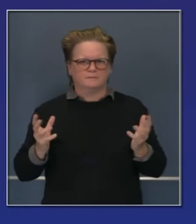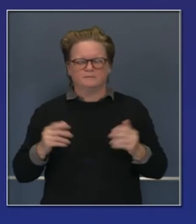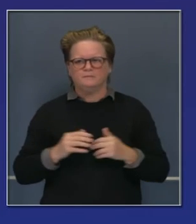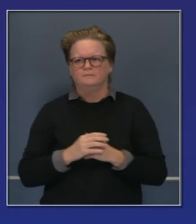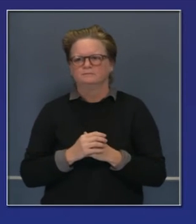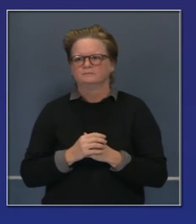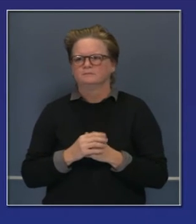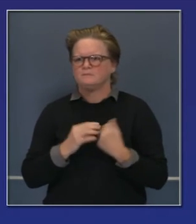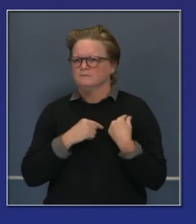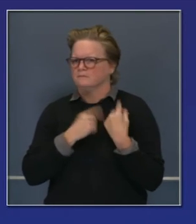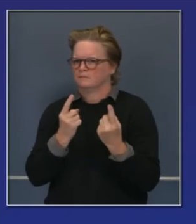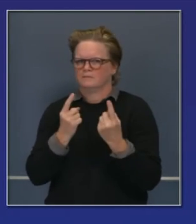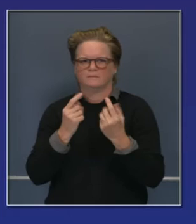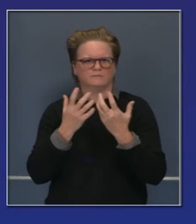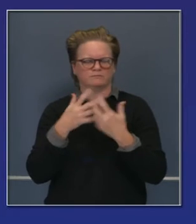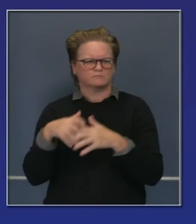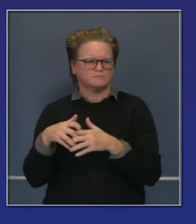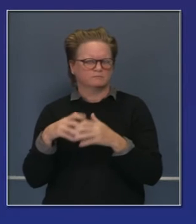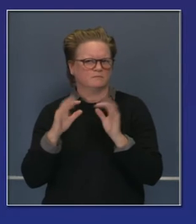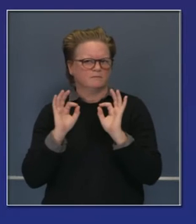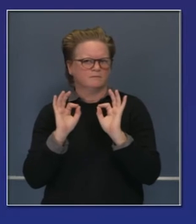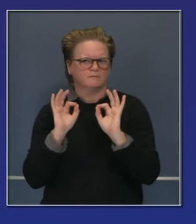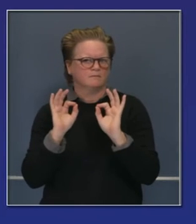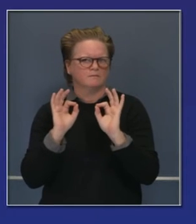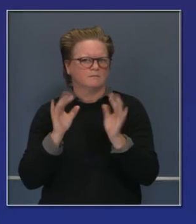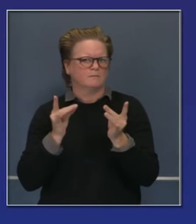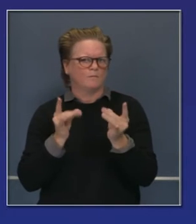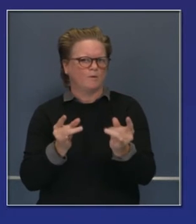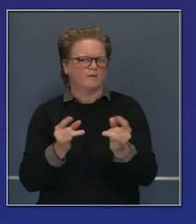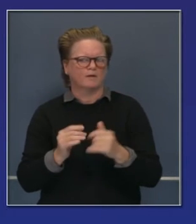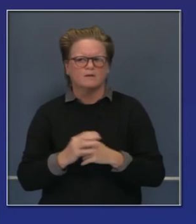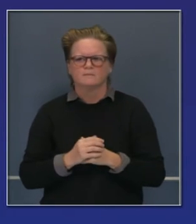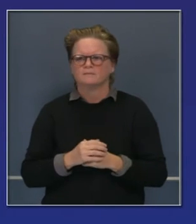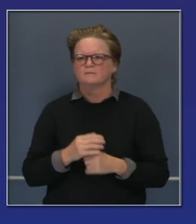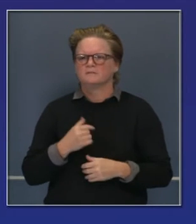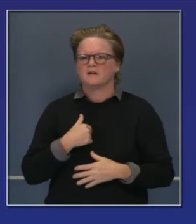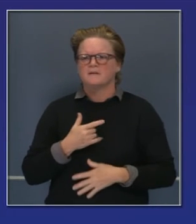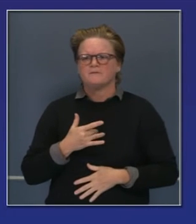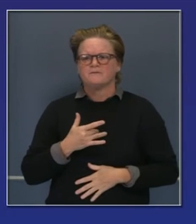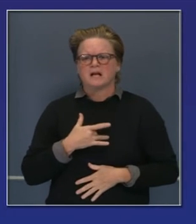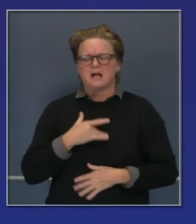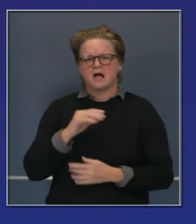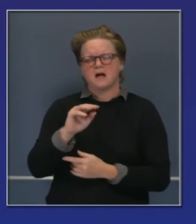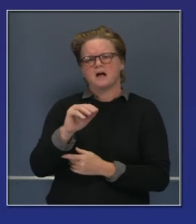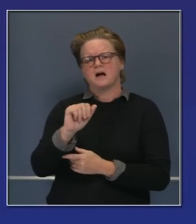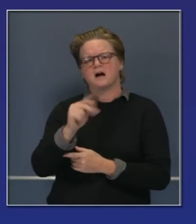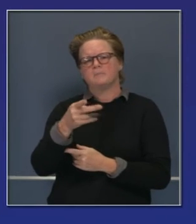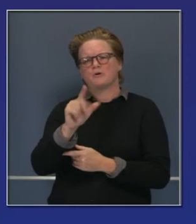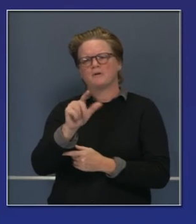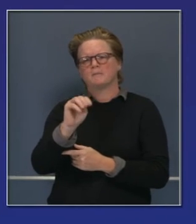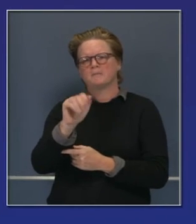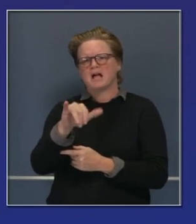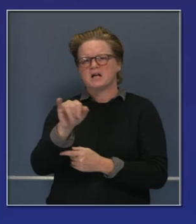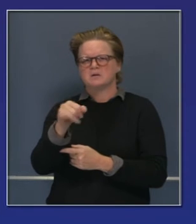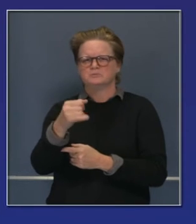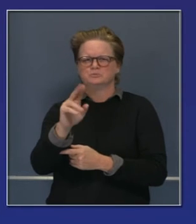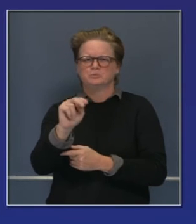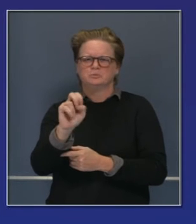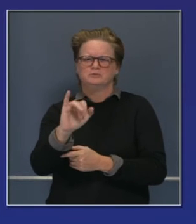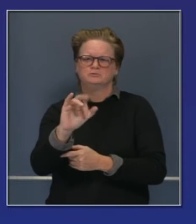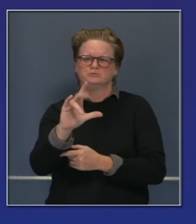una distribución masiva de estas vacunas en abril, mayo, junio, julio, agosto, septiembre,